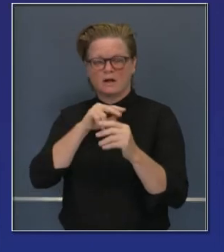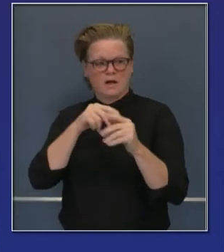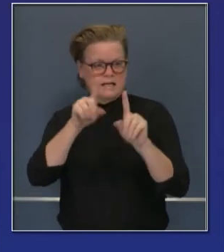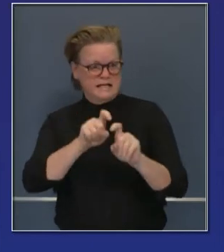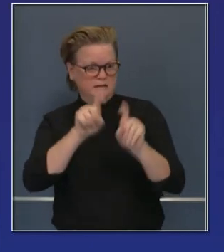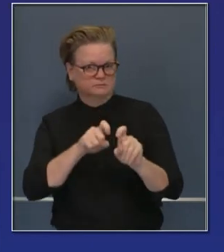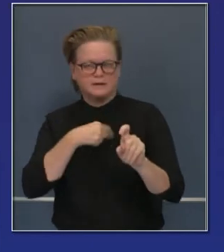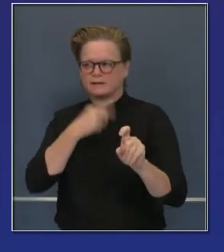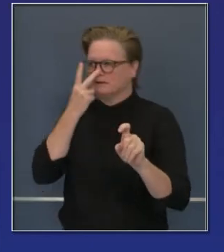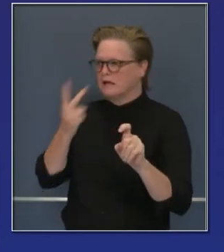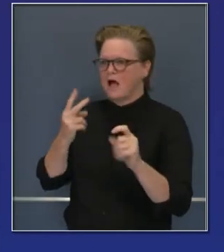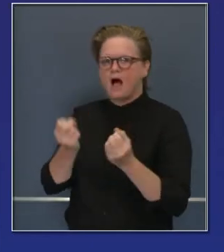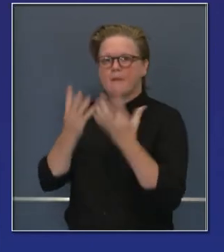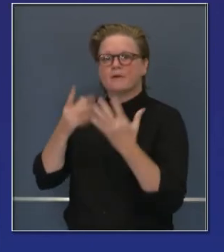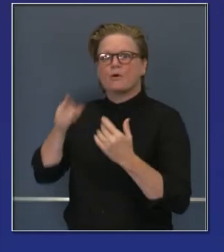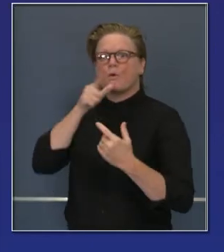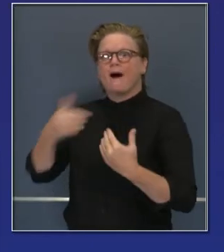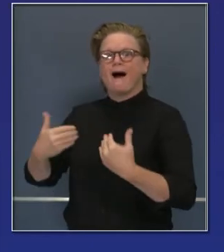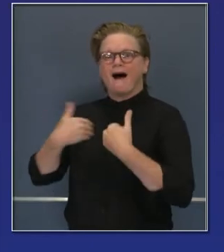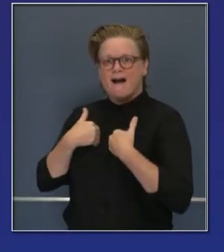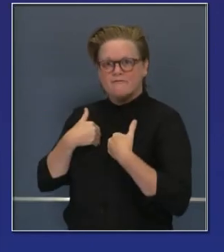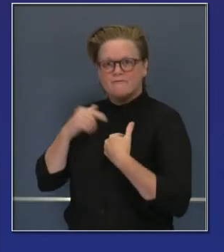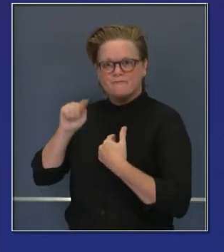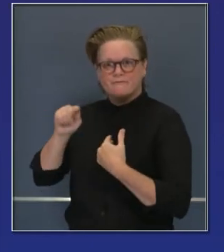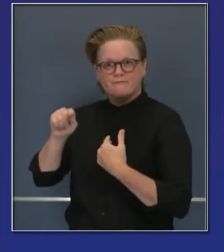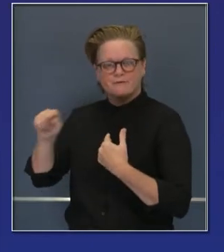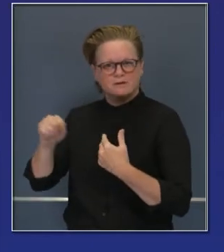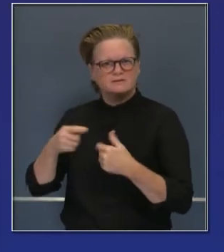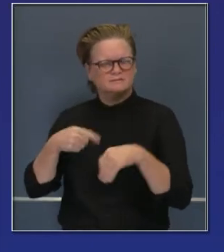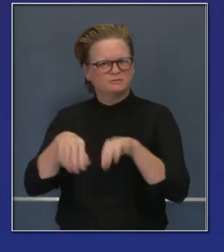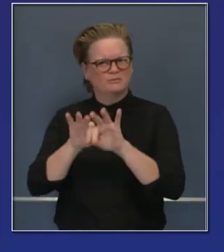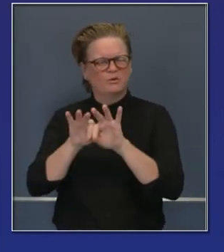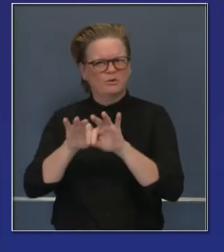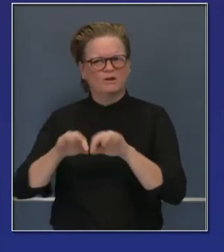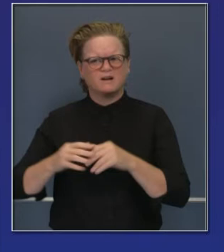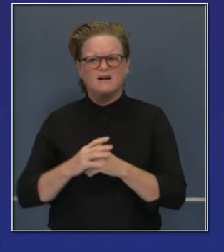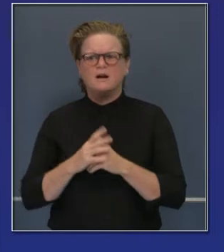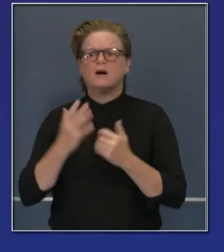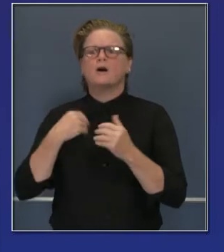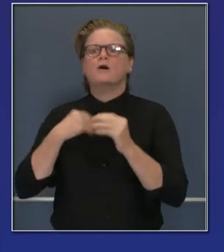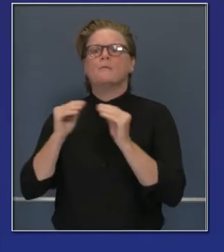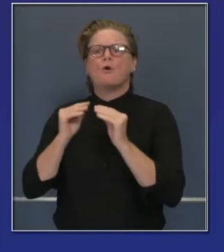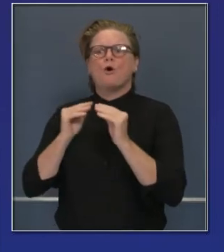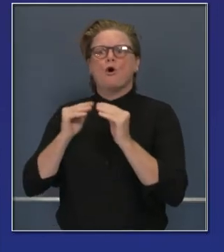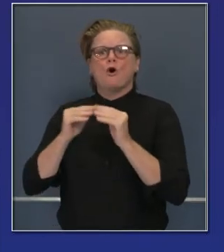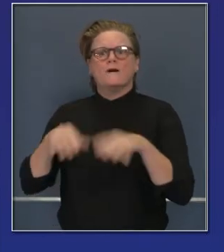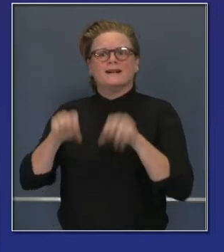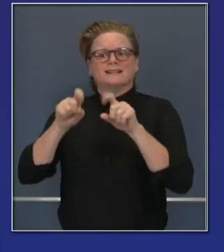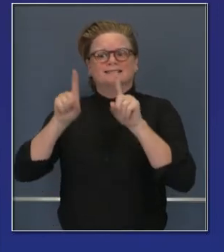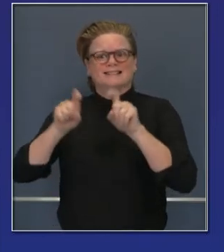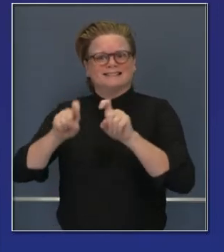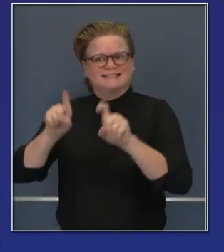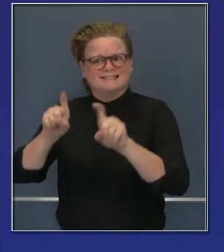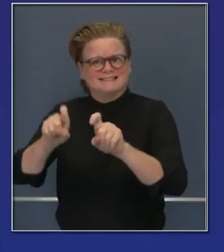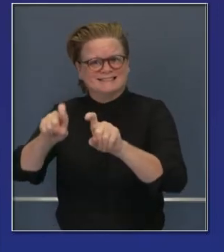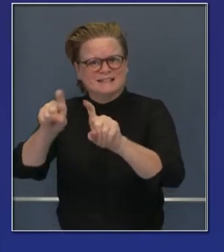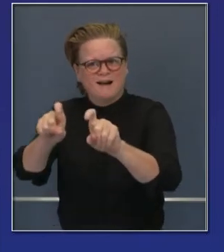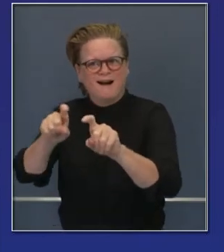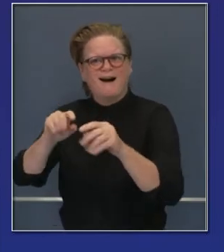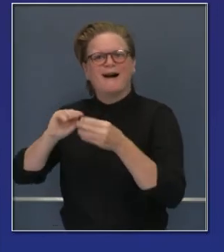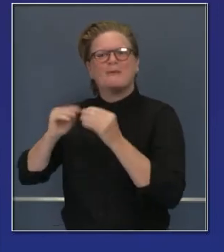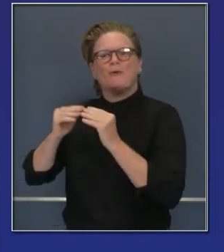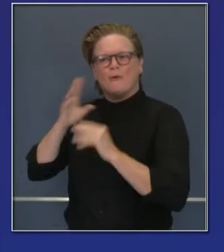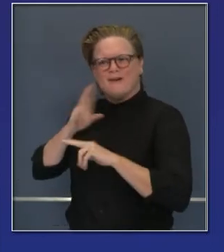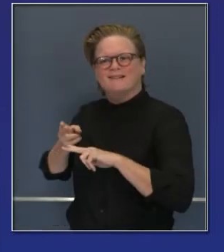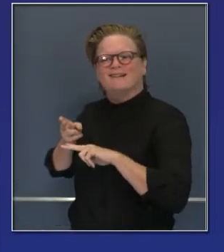Es crítico para nuestra respuesta en cuanto a COVID. Y uno esperaría que entre más personas probemos y aumentan más las pruebas